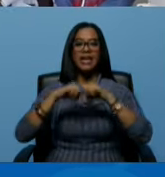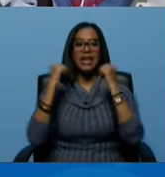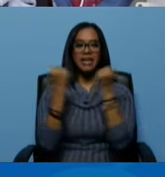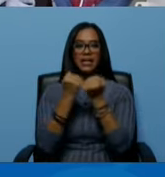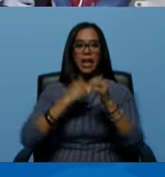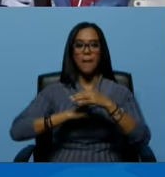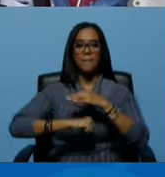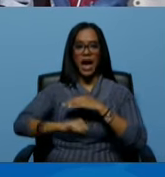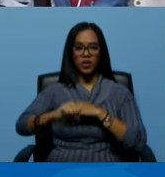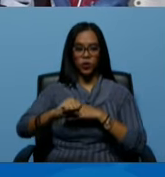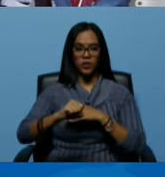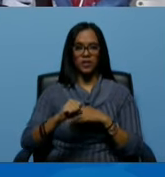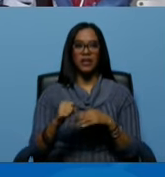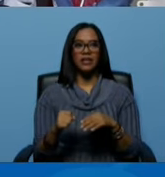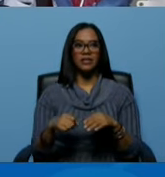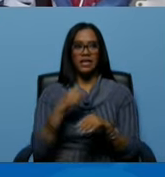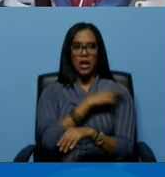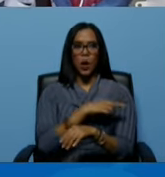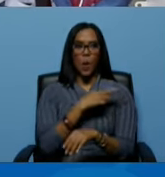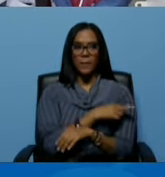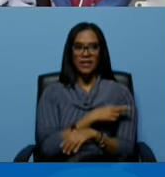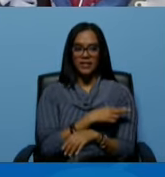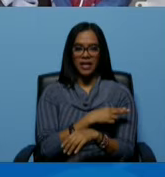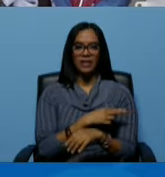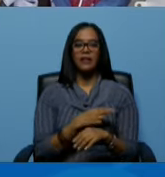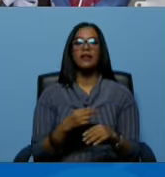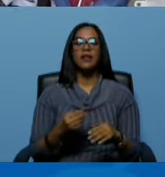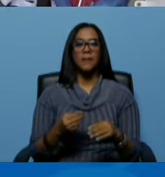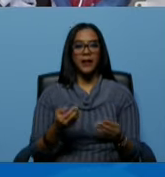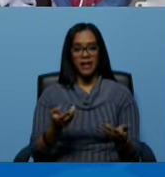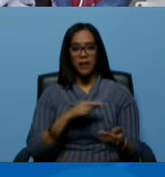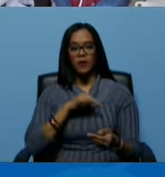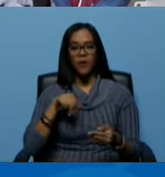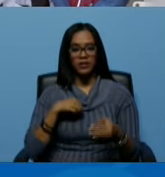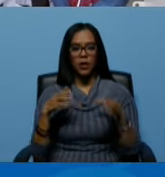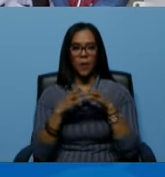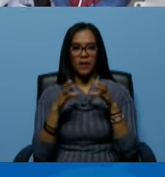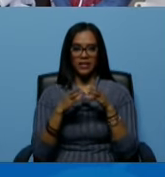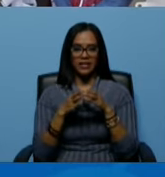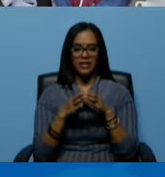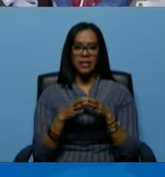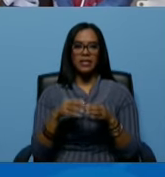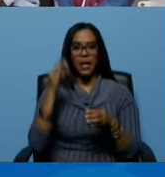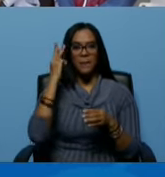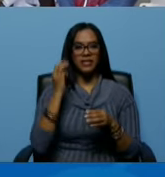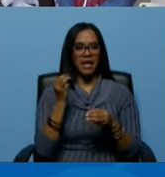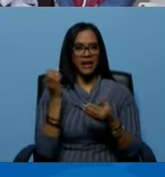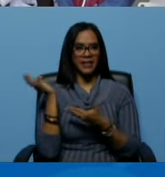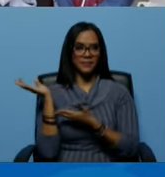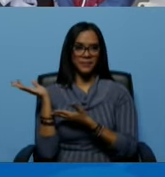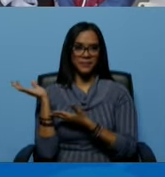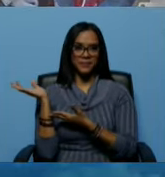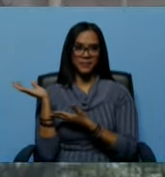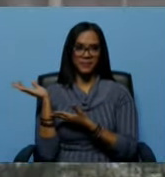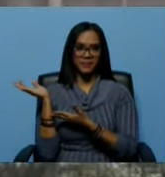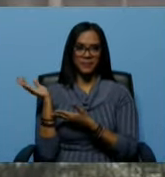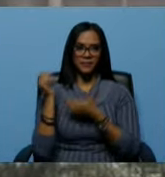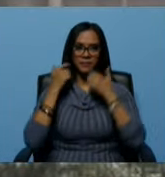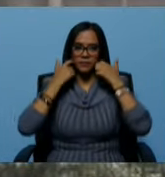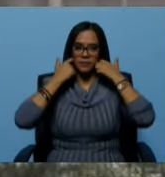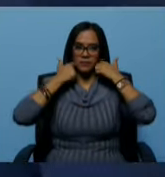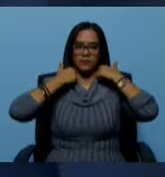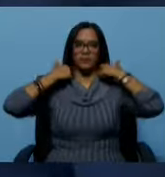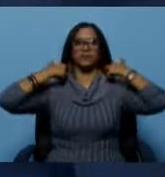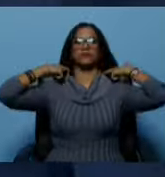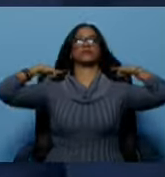del Hospital Domingo Luciani, para mis compatriotas y vecinos y vecinas de Petare. Adelante. Aquí nos